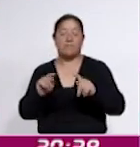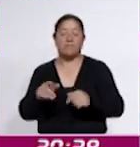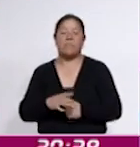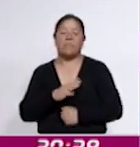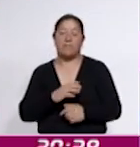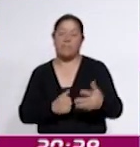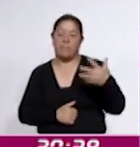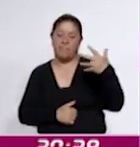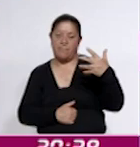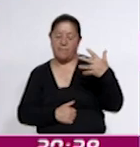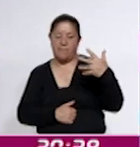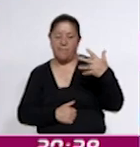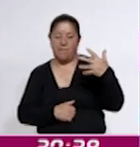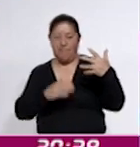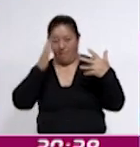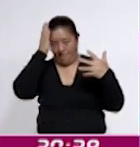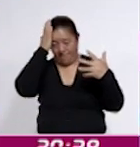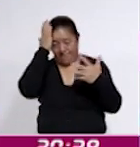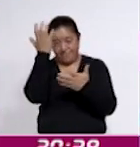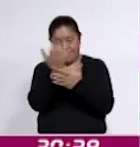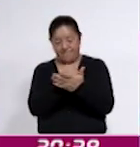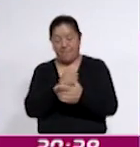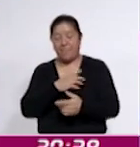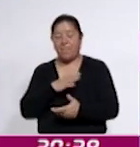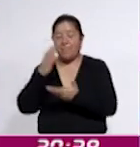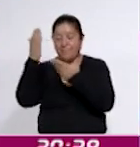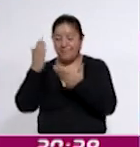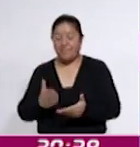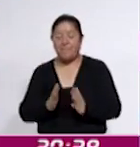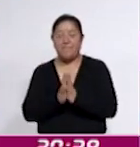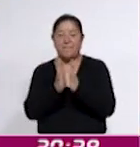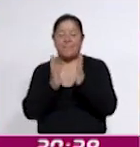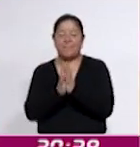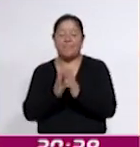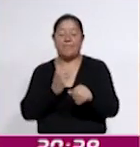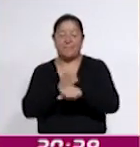y además recibirán participantes de diferentes estados del país.